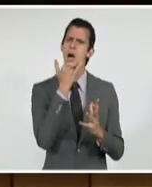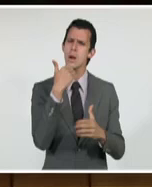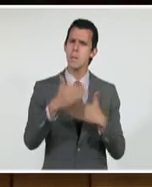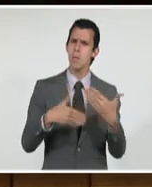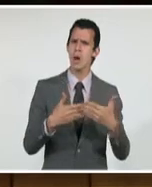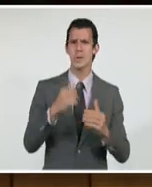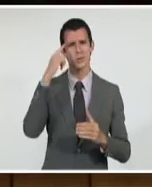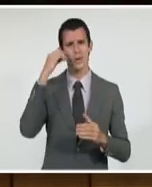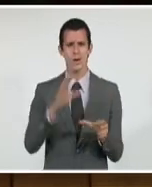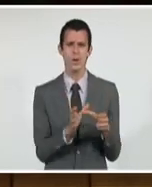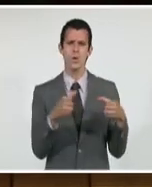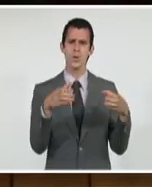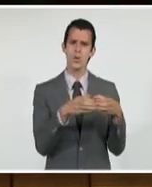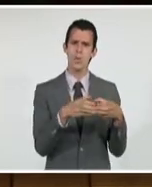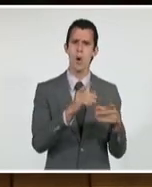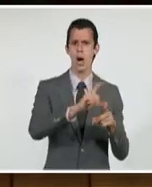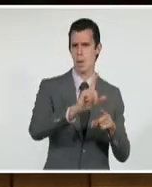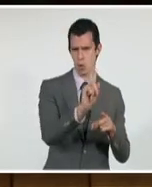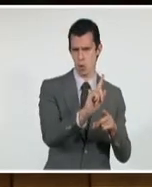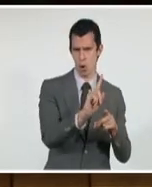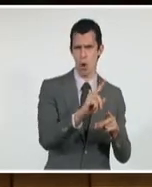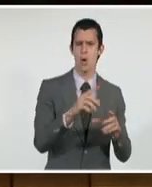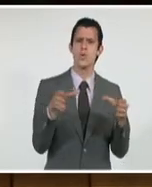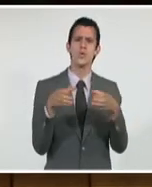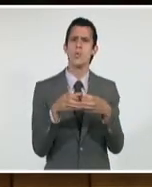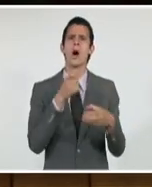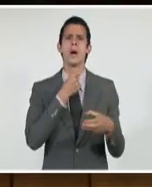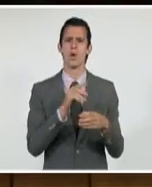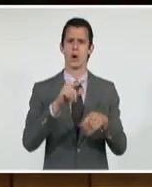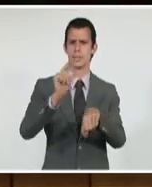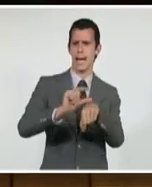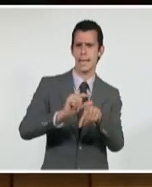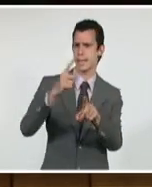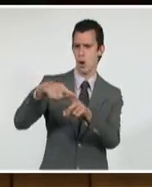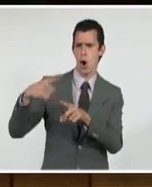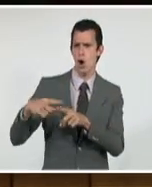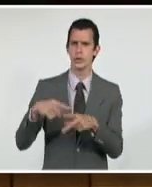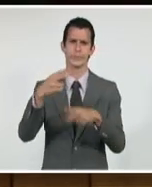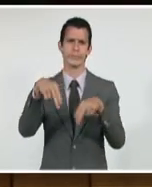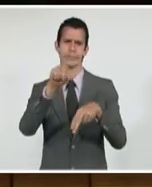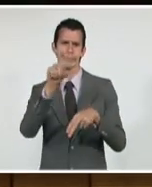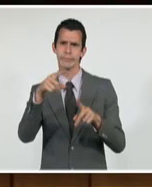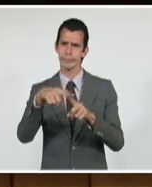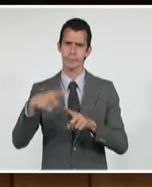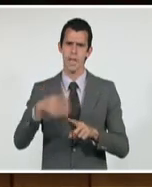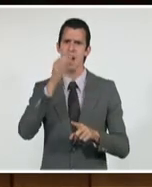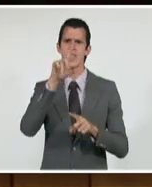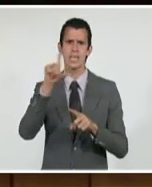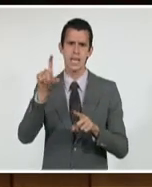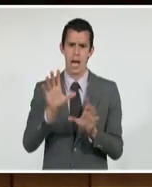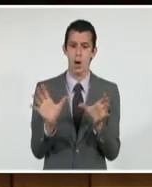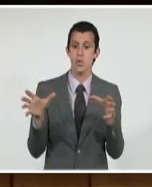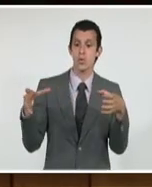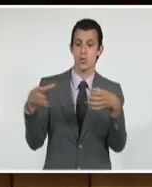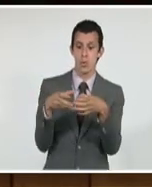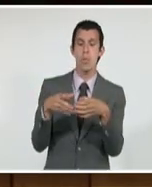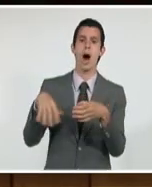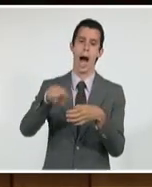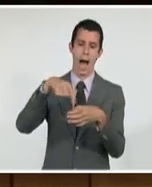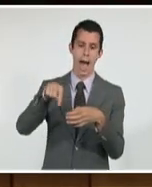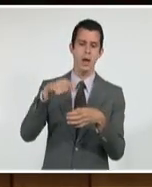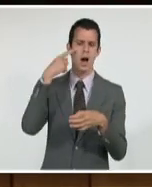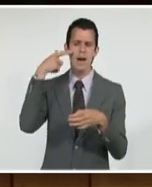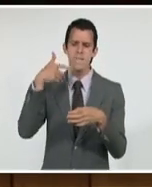agropecuarias, de lo que se derivará una generalización gradual de esta forma de gestión. Y hemos